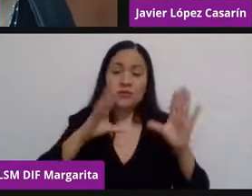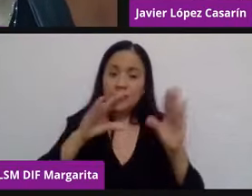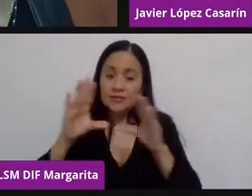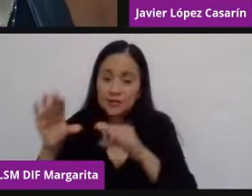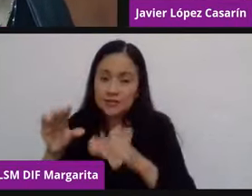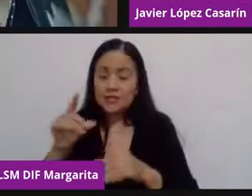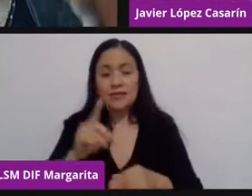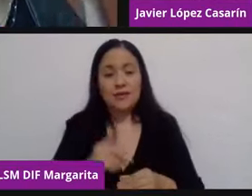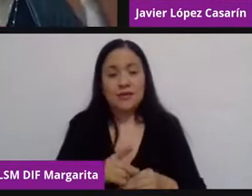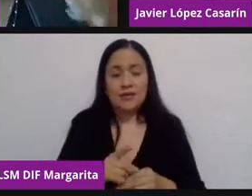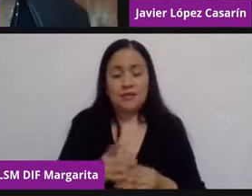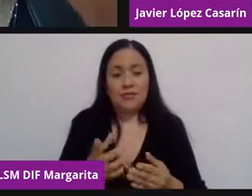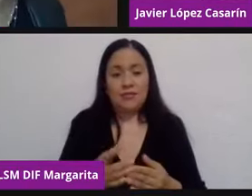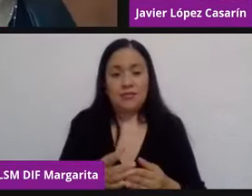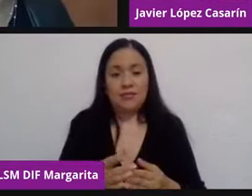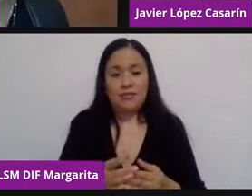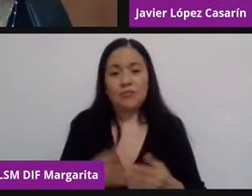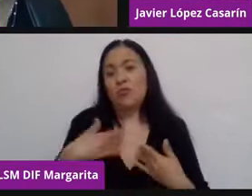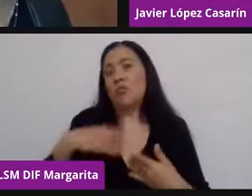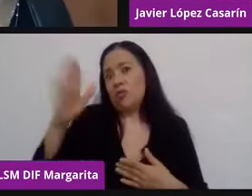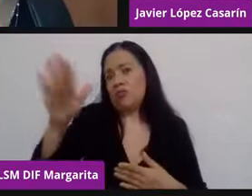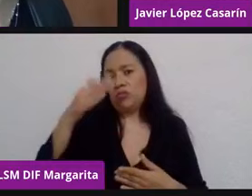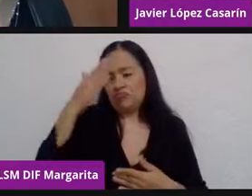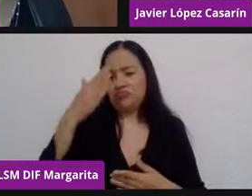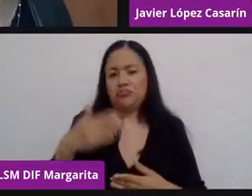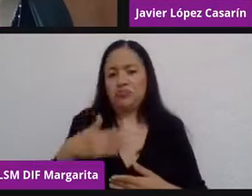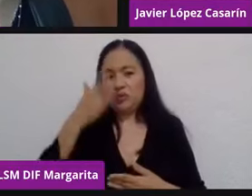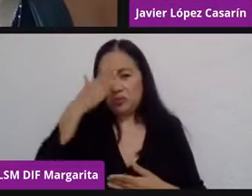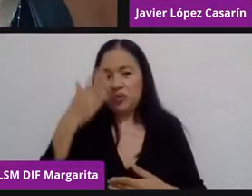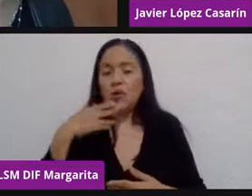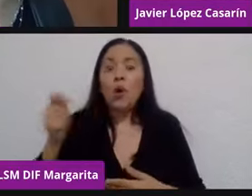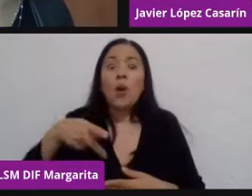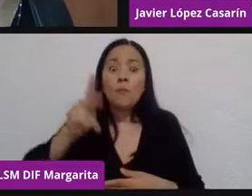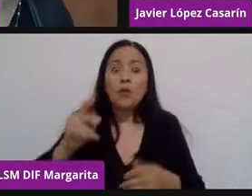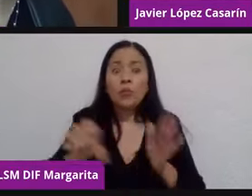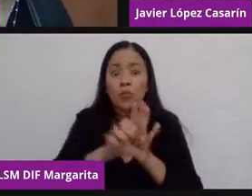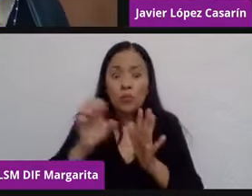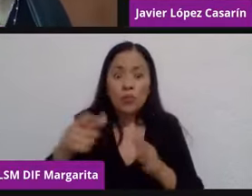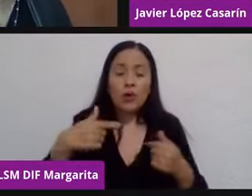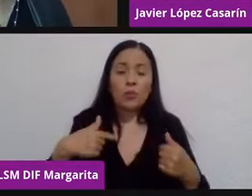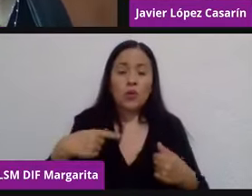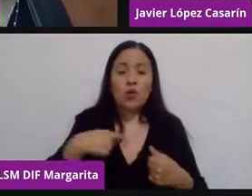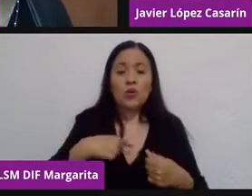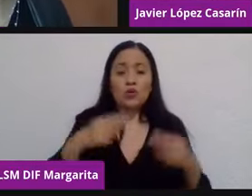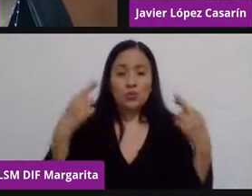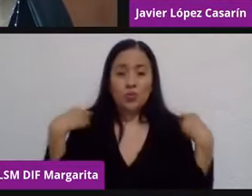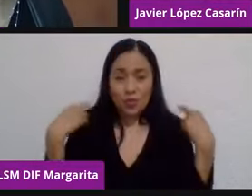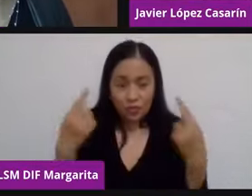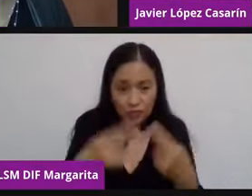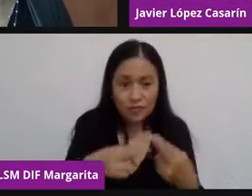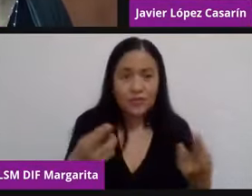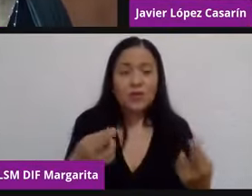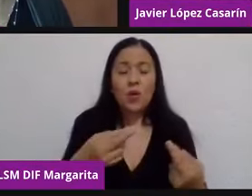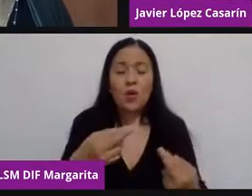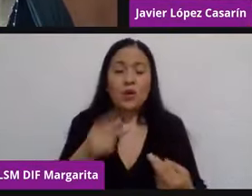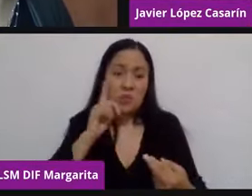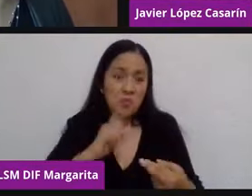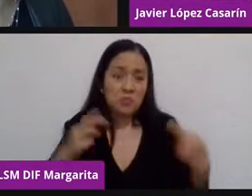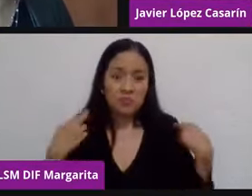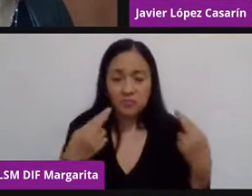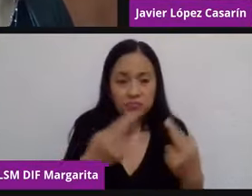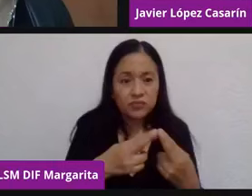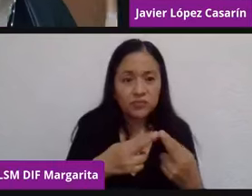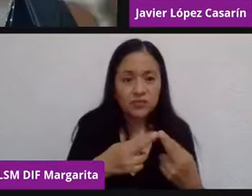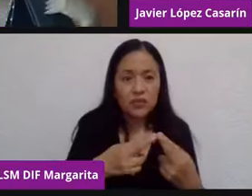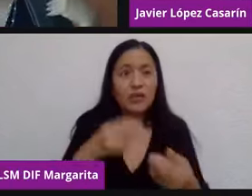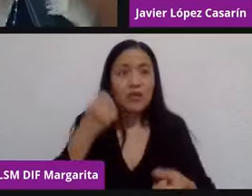imagínate, bueno, pues que tú eres un experto, pero las maestras, maestros, ¿no? Sobre todo en ciertas comunidades que